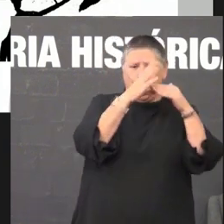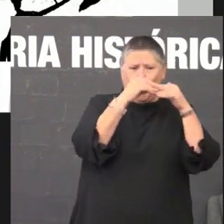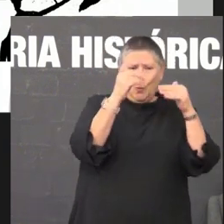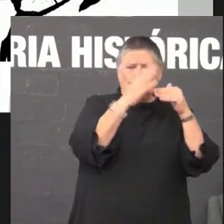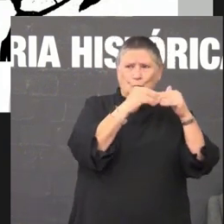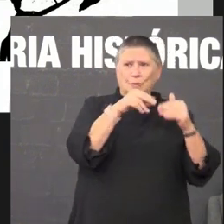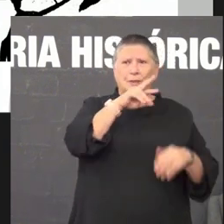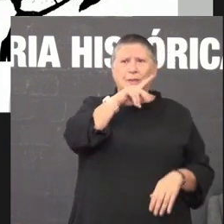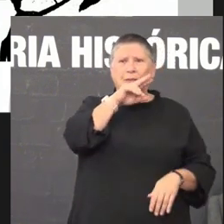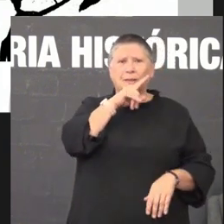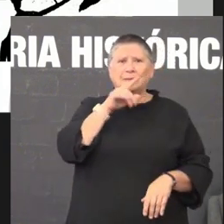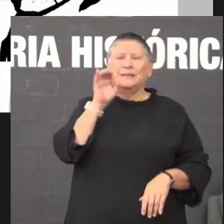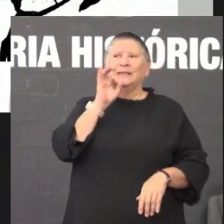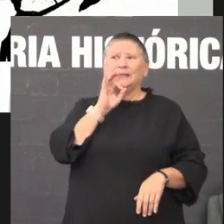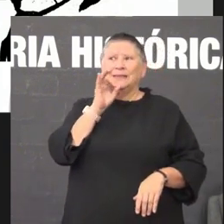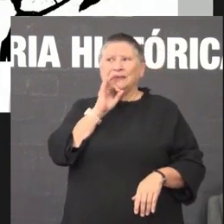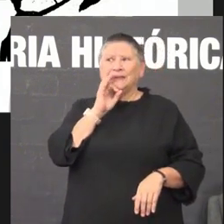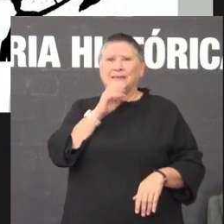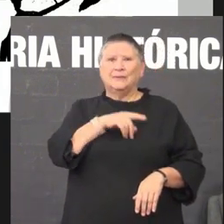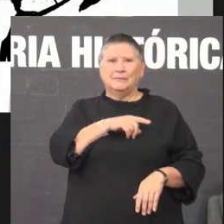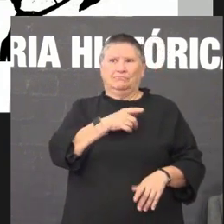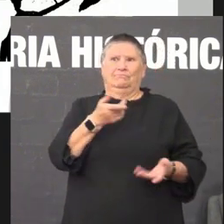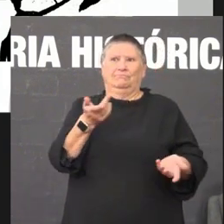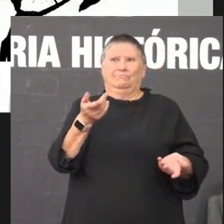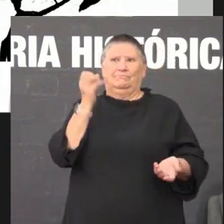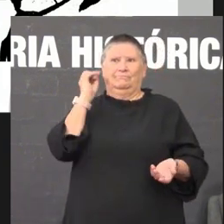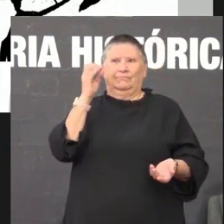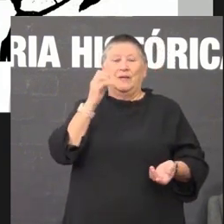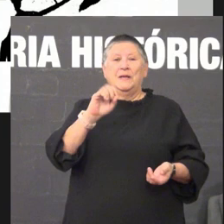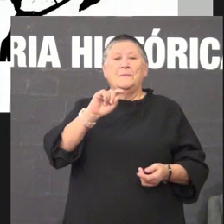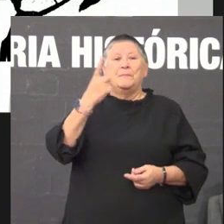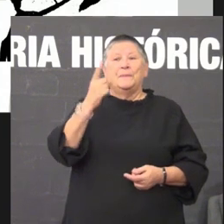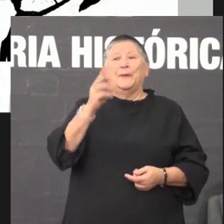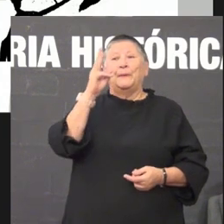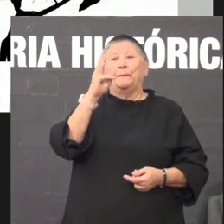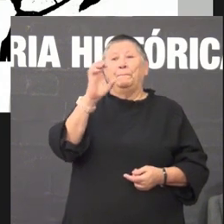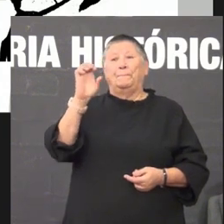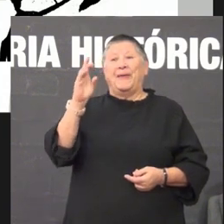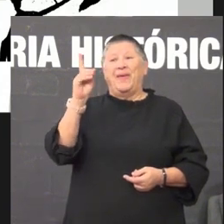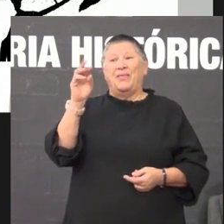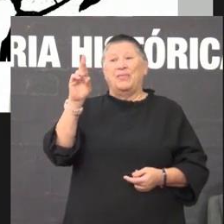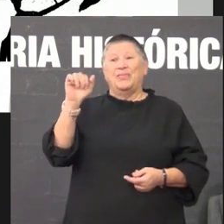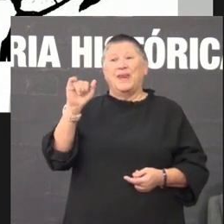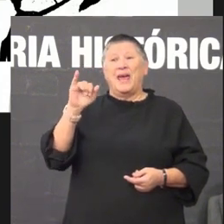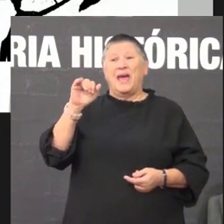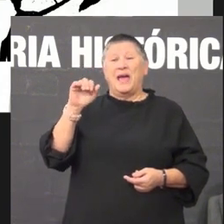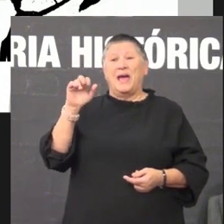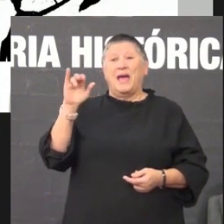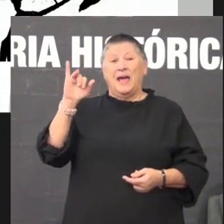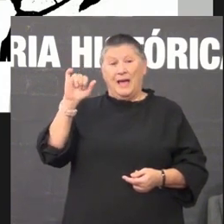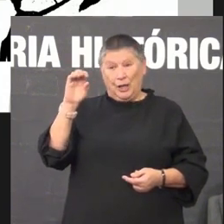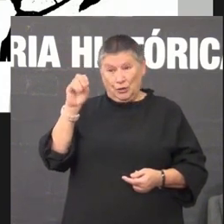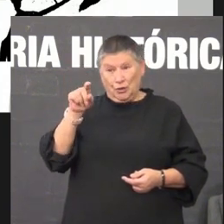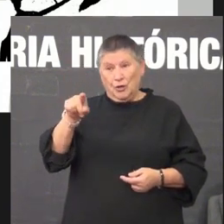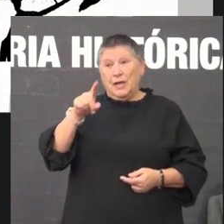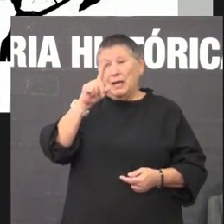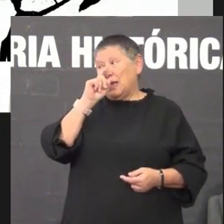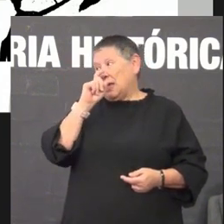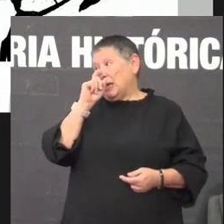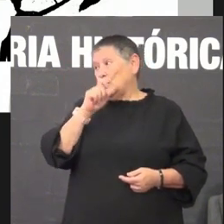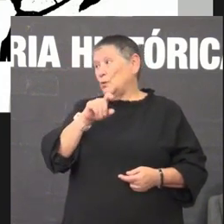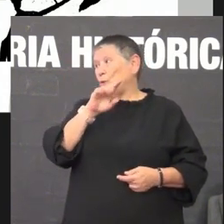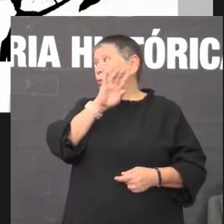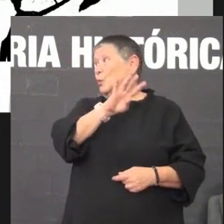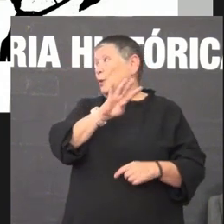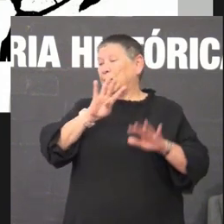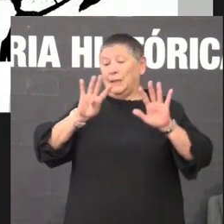actos o primeiro que tentou romper o cerco foi Ramón Otero Pedrallo no ano de 1949 o 11 de novembro